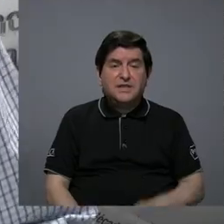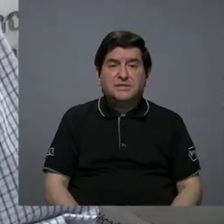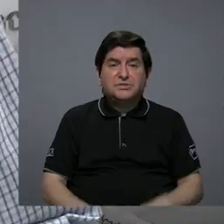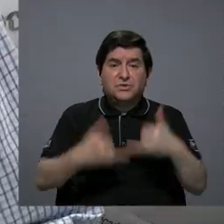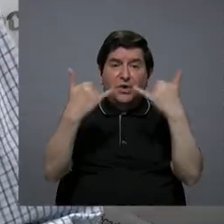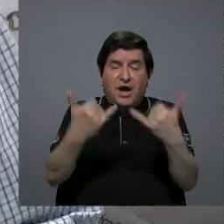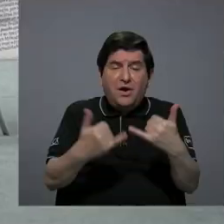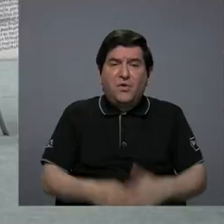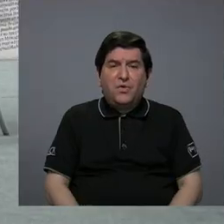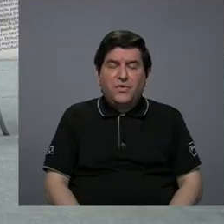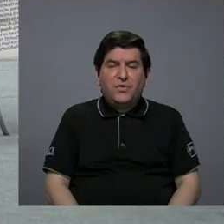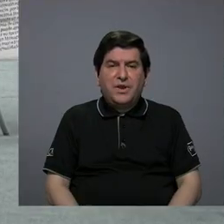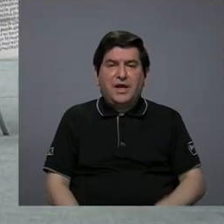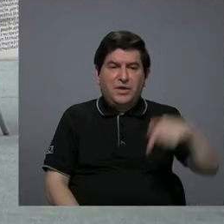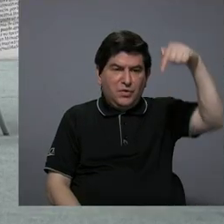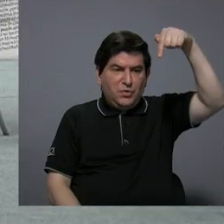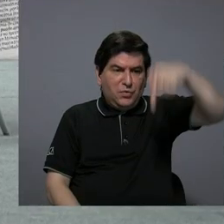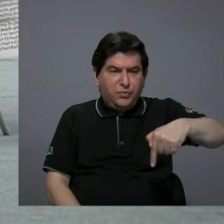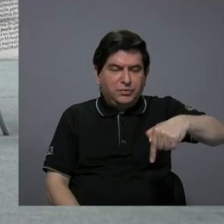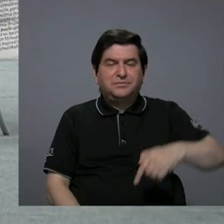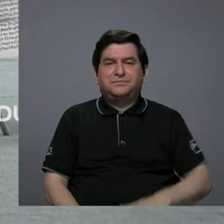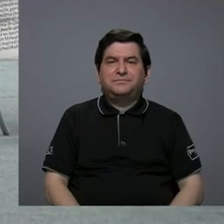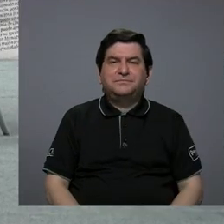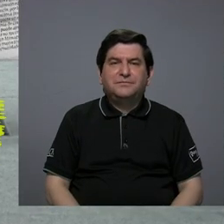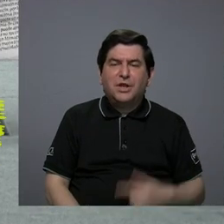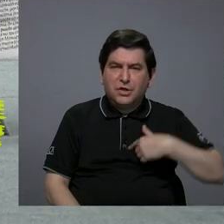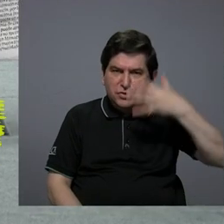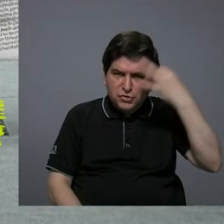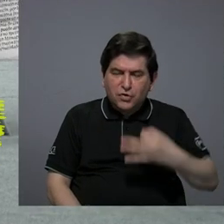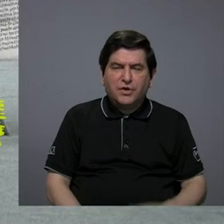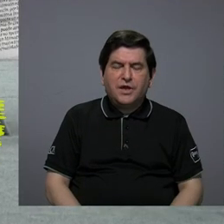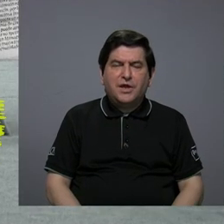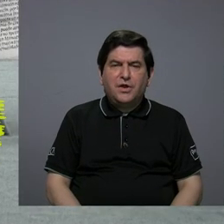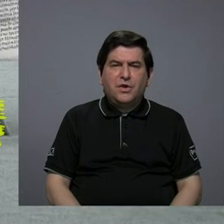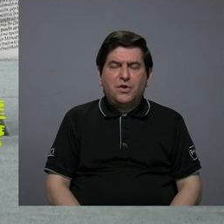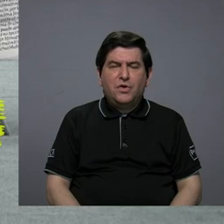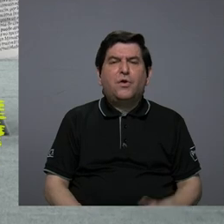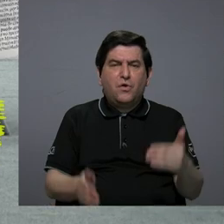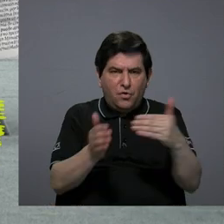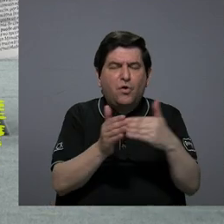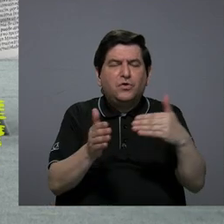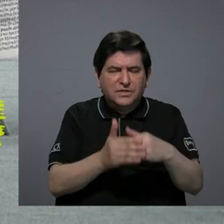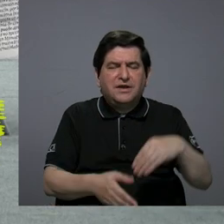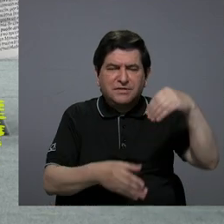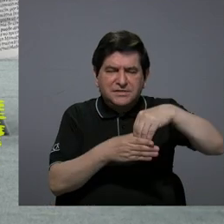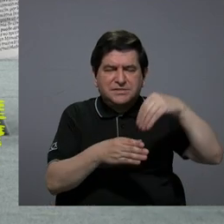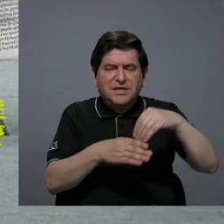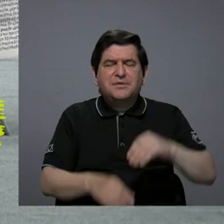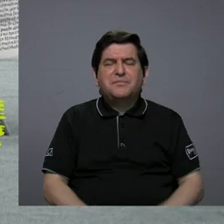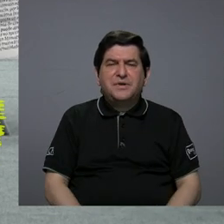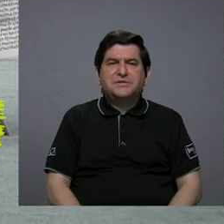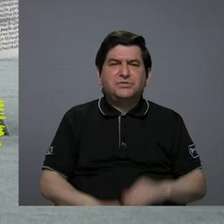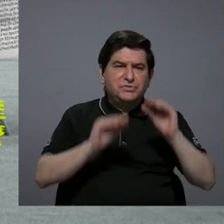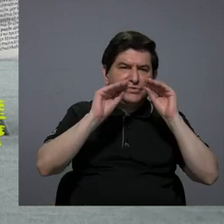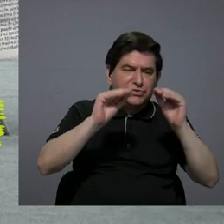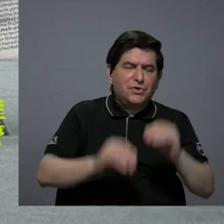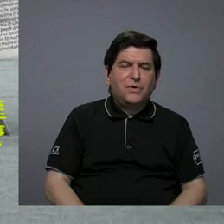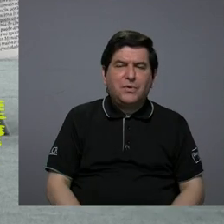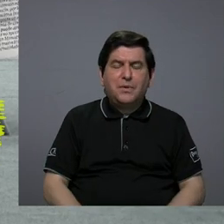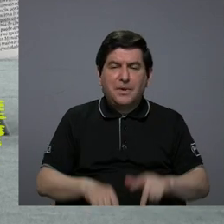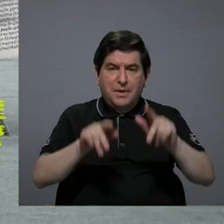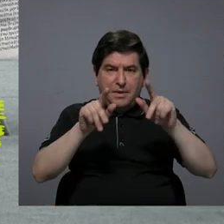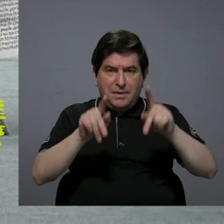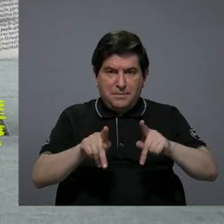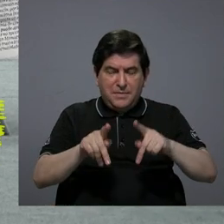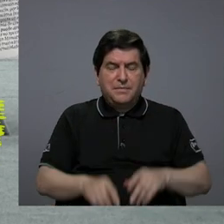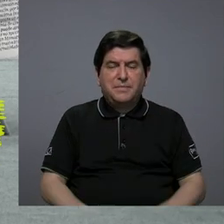cayendo ¿verdad? a mí me parece que hay que redoblar la inversión en educación redoblar la preparación de personal